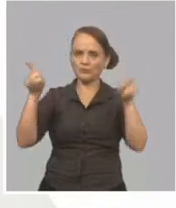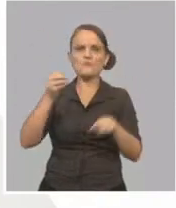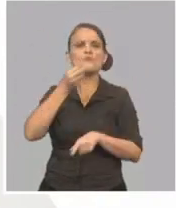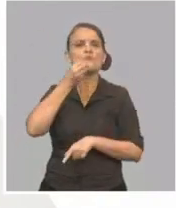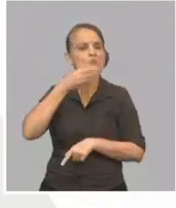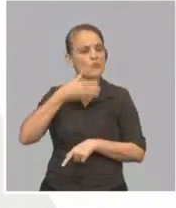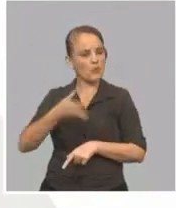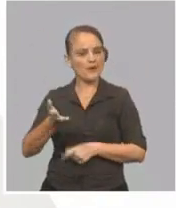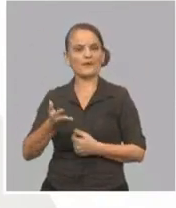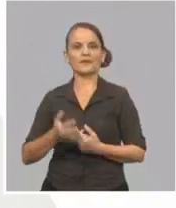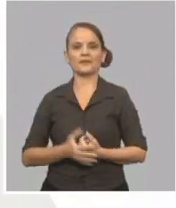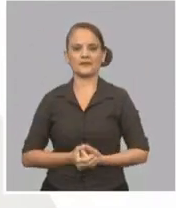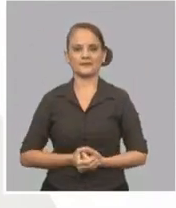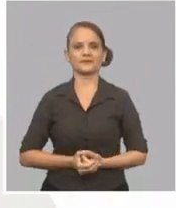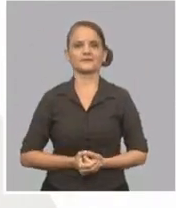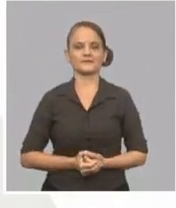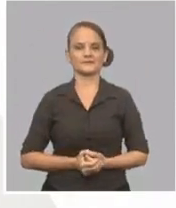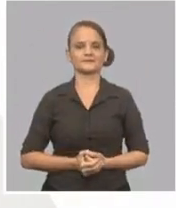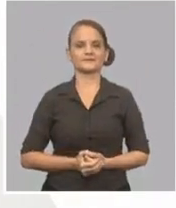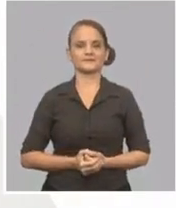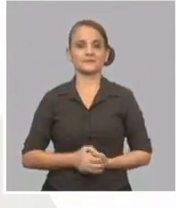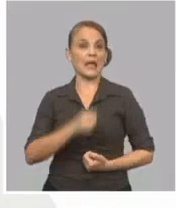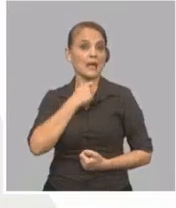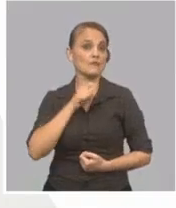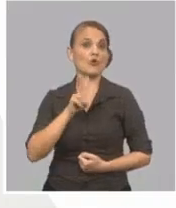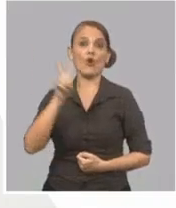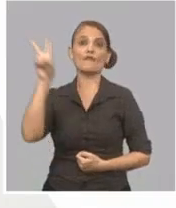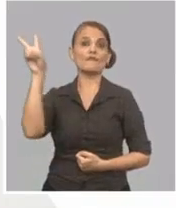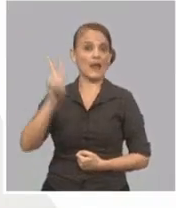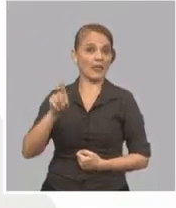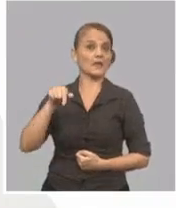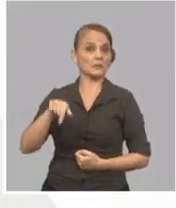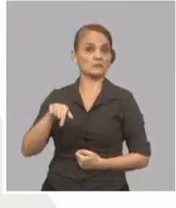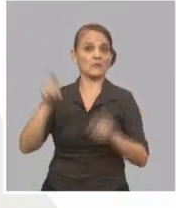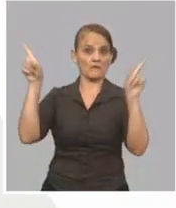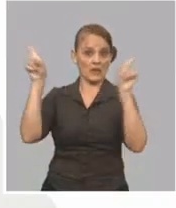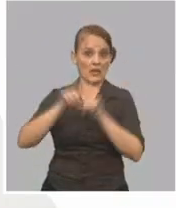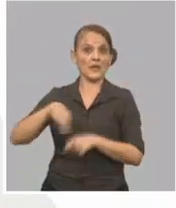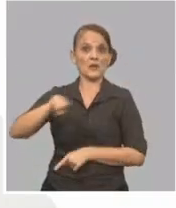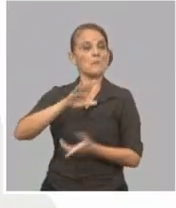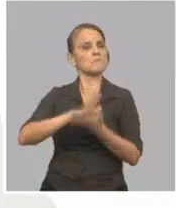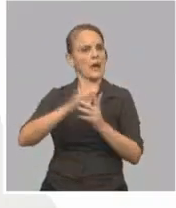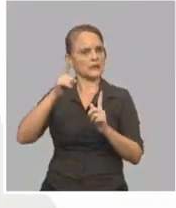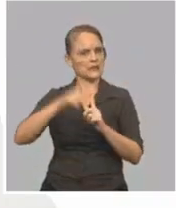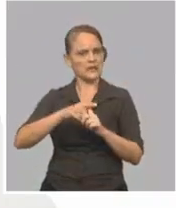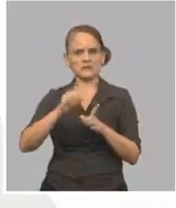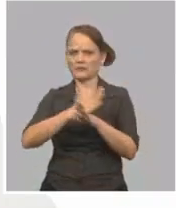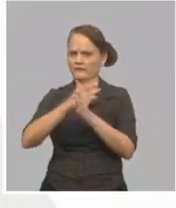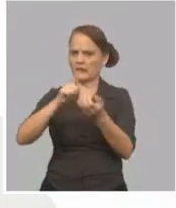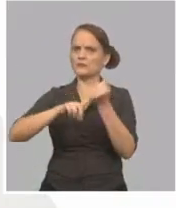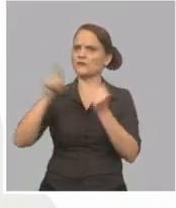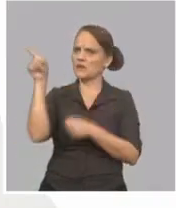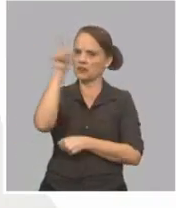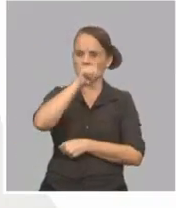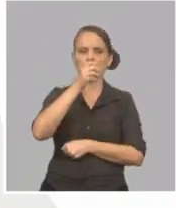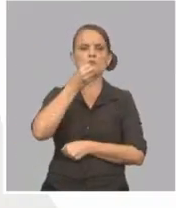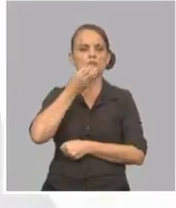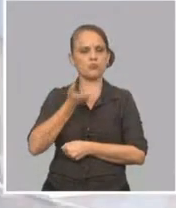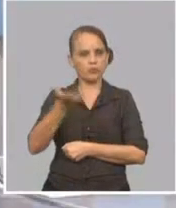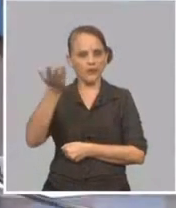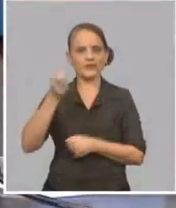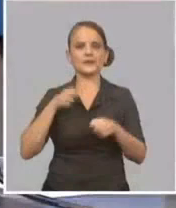activaremos las excursiones. La ciudad Valadero se podrá ir a Matanza y se podrá ir a otras provincias. Hay una excursión muy